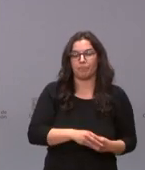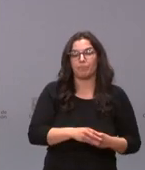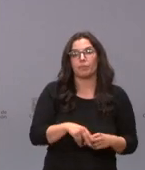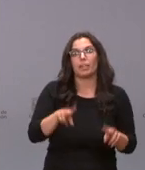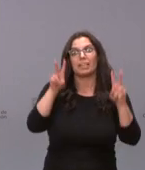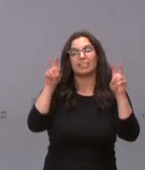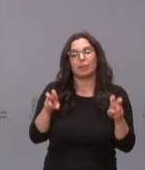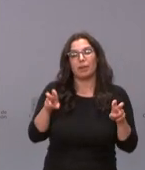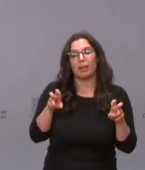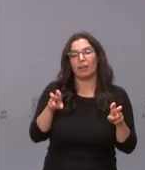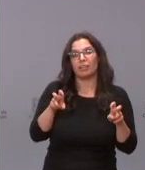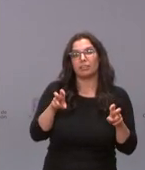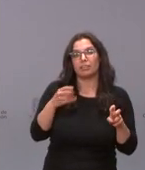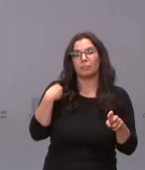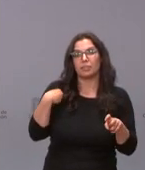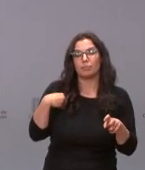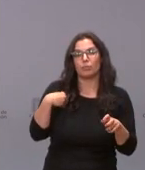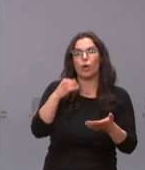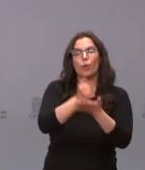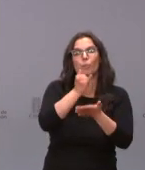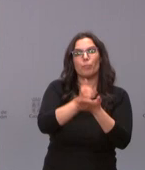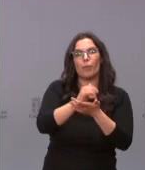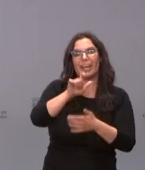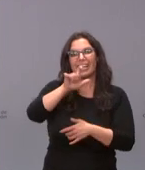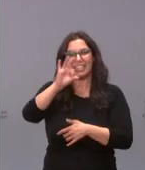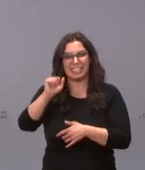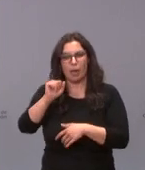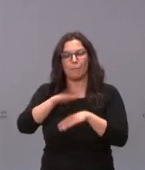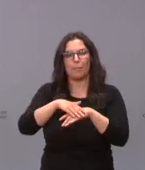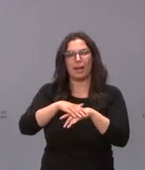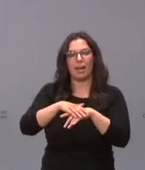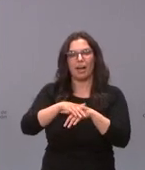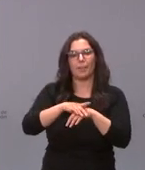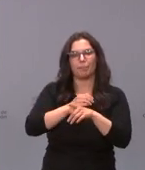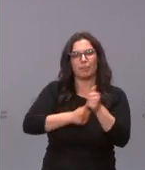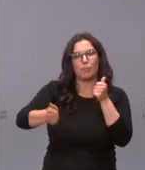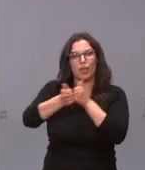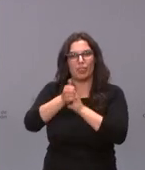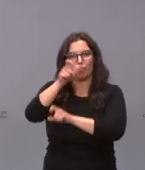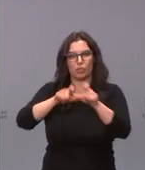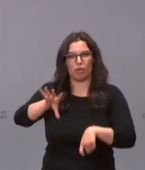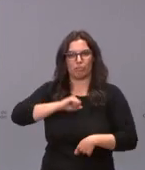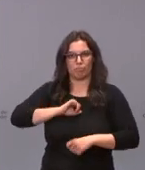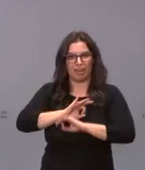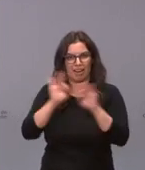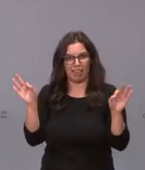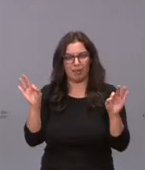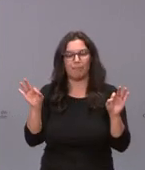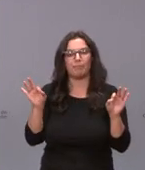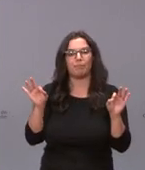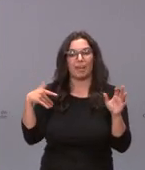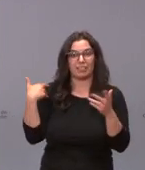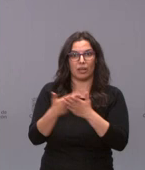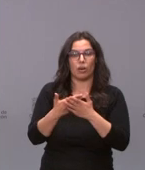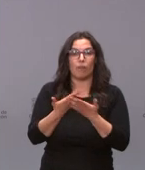hacer test lisa o no para una campaña de vacunación masiva pues en principio en relación